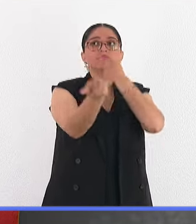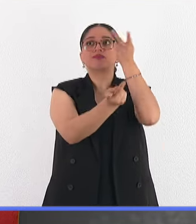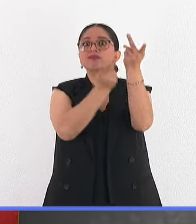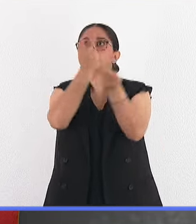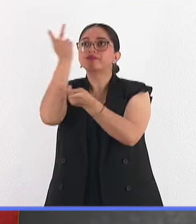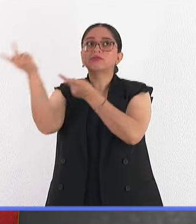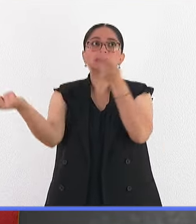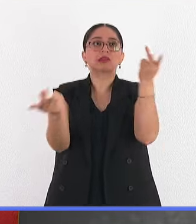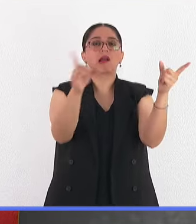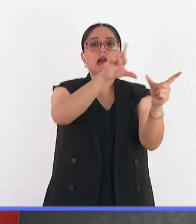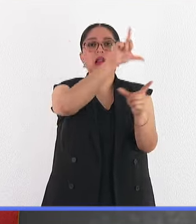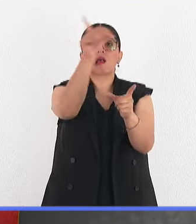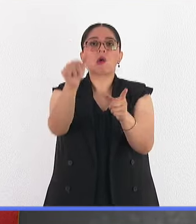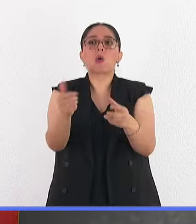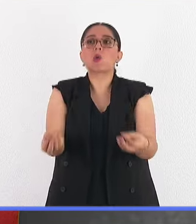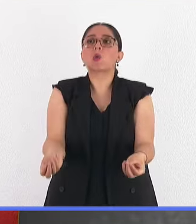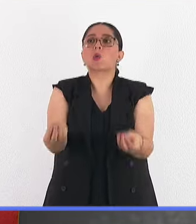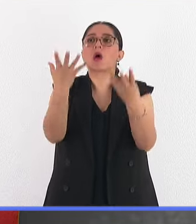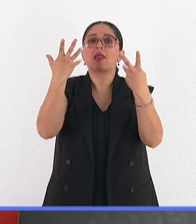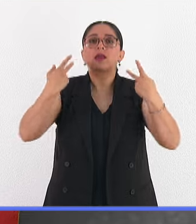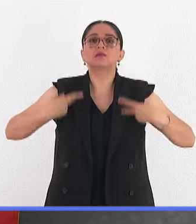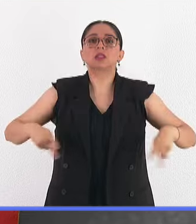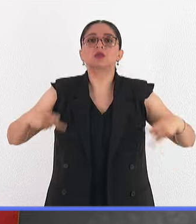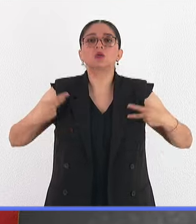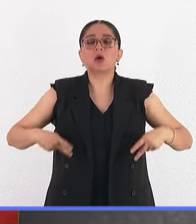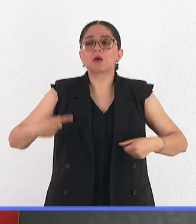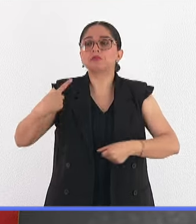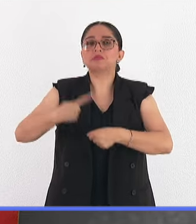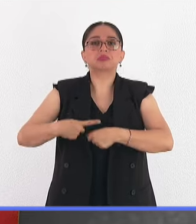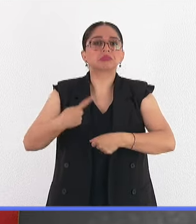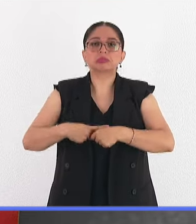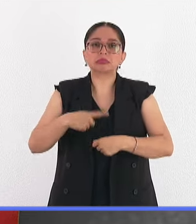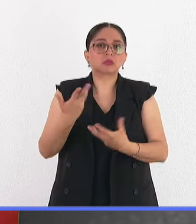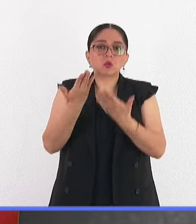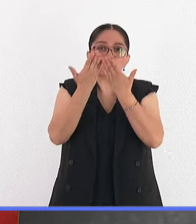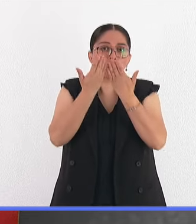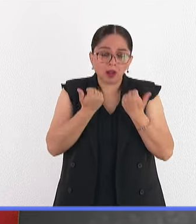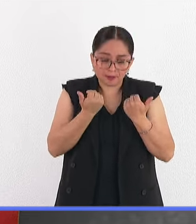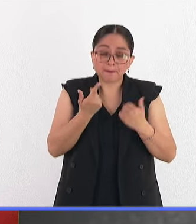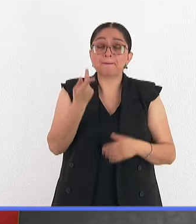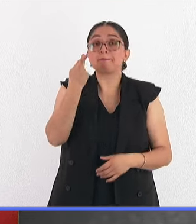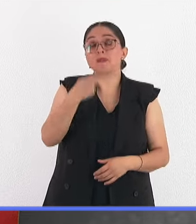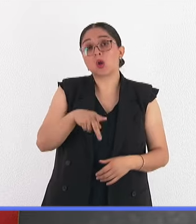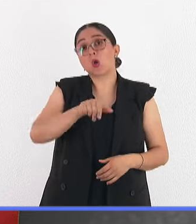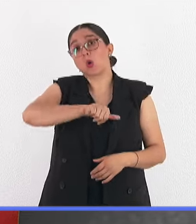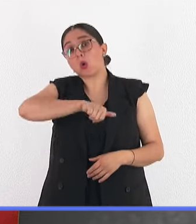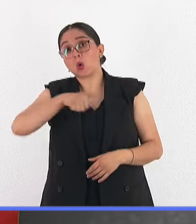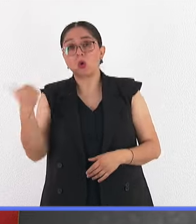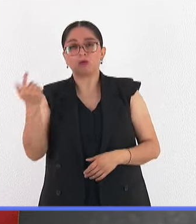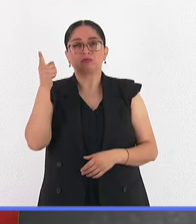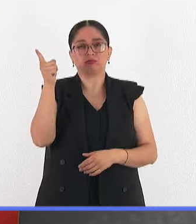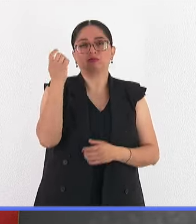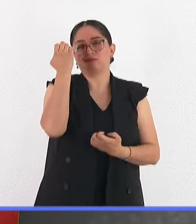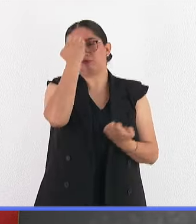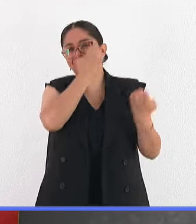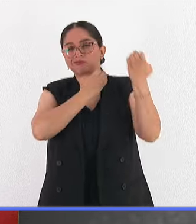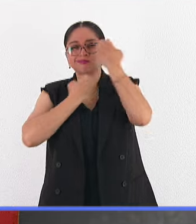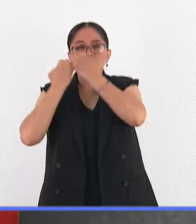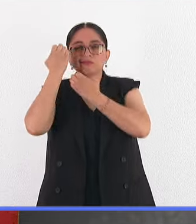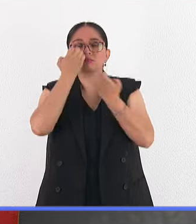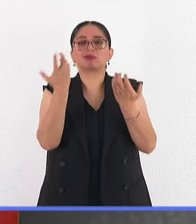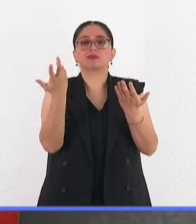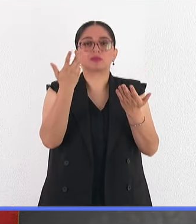que tantas personas se encuentran infectadas en el país. Ha habido otros estudios que, analizando la